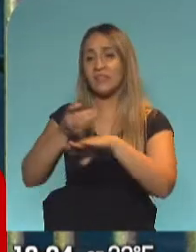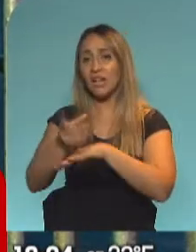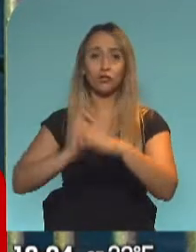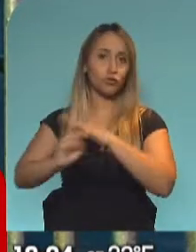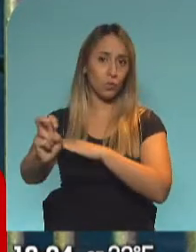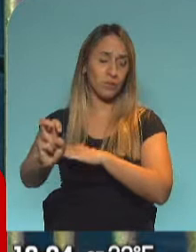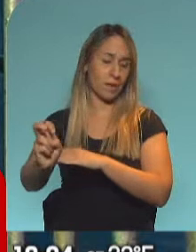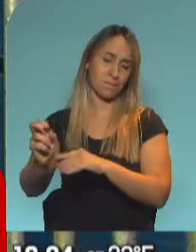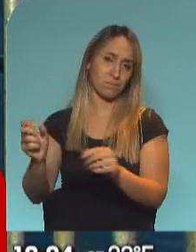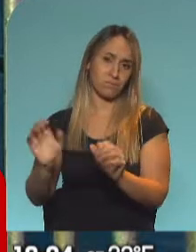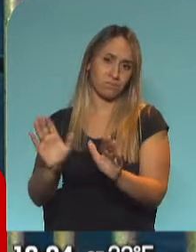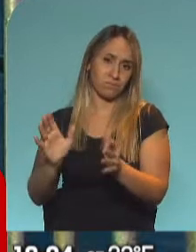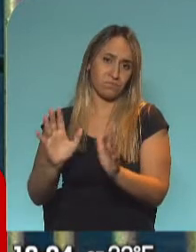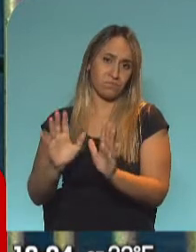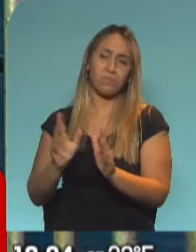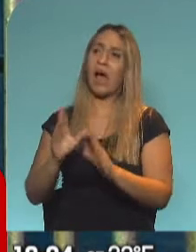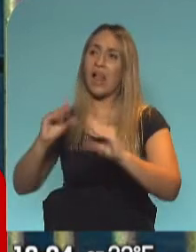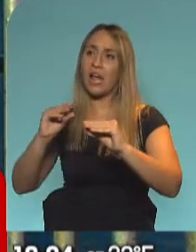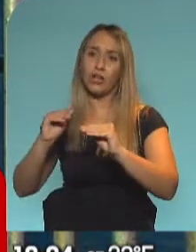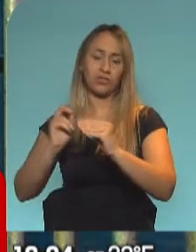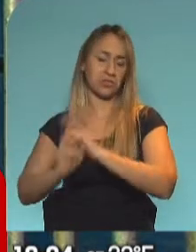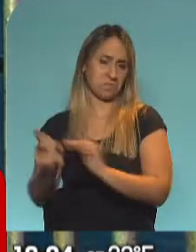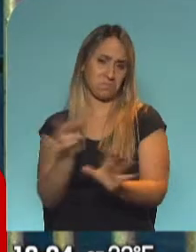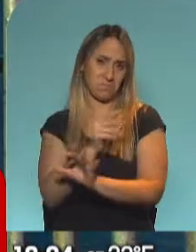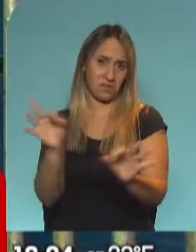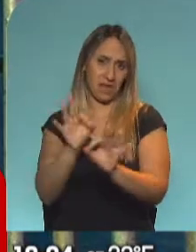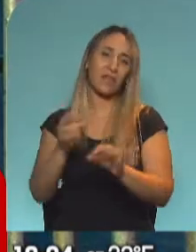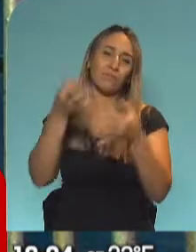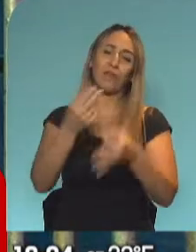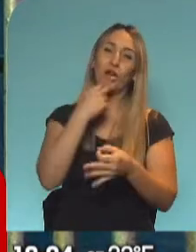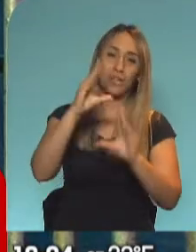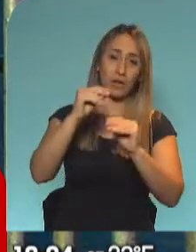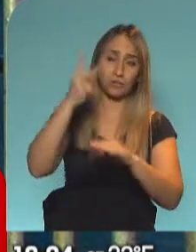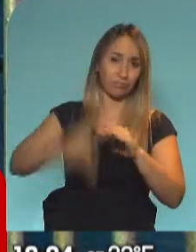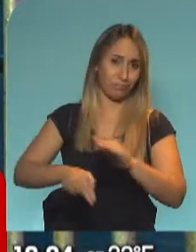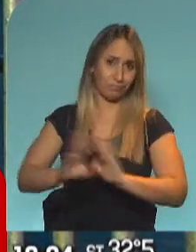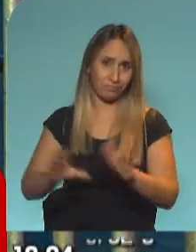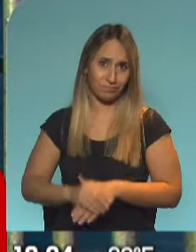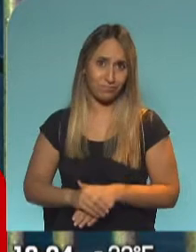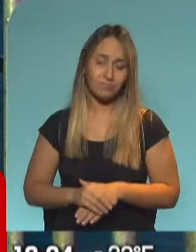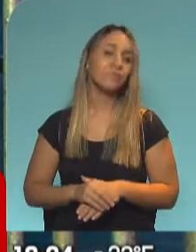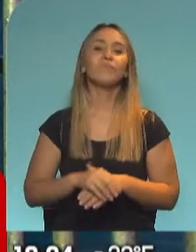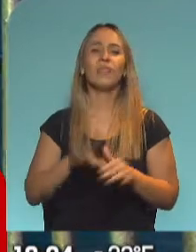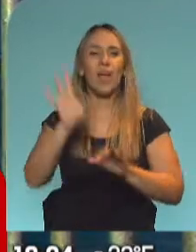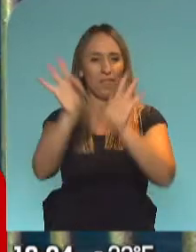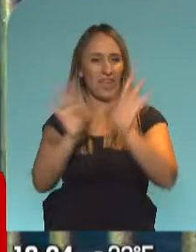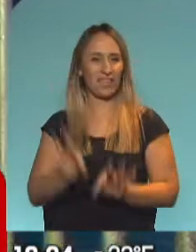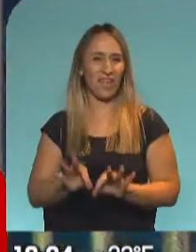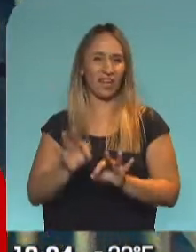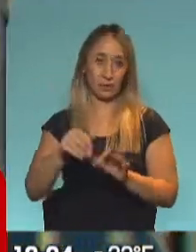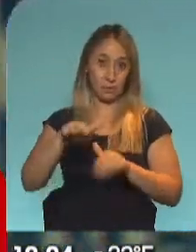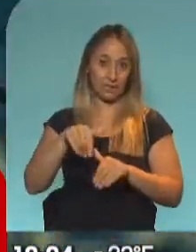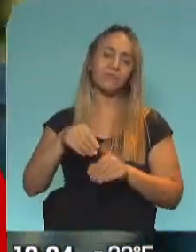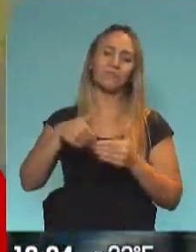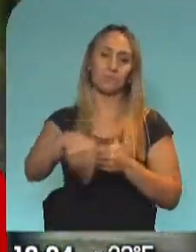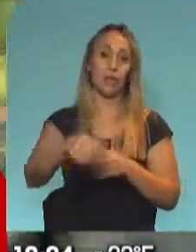no funcionan de forma nocturna a partir de las 11 de la noche. Vamos a estar con más detalles en el transcurso de